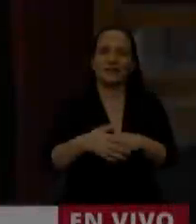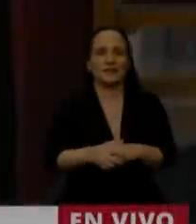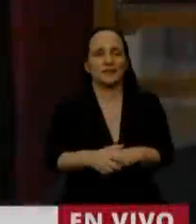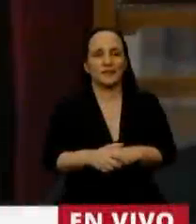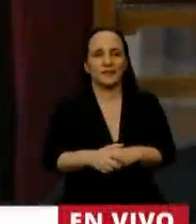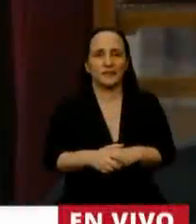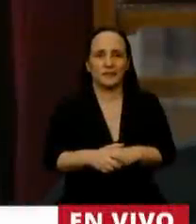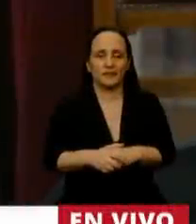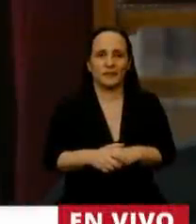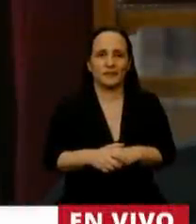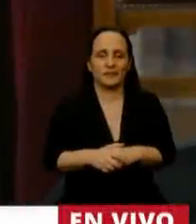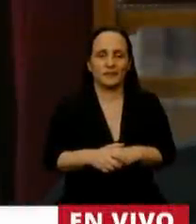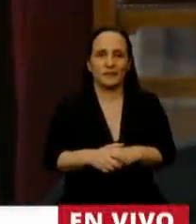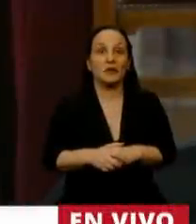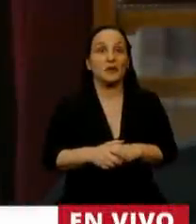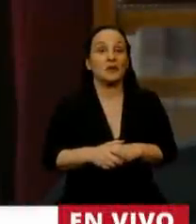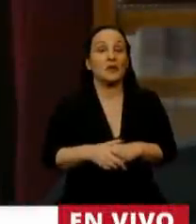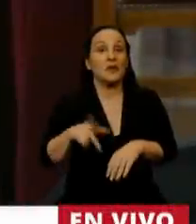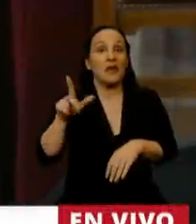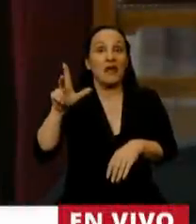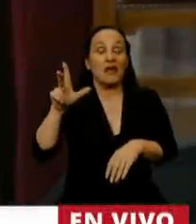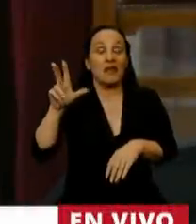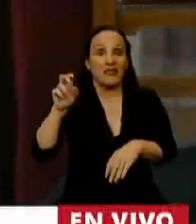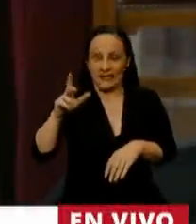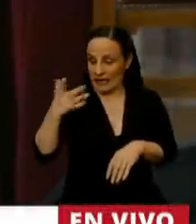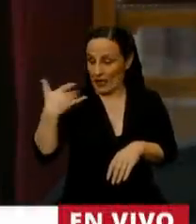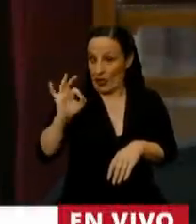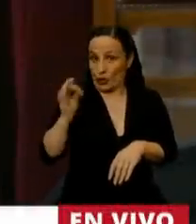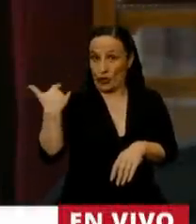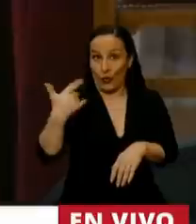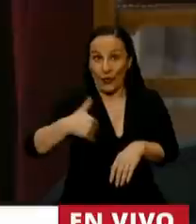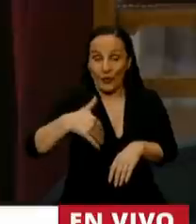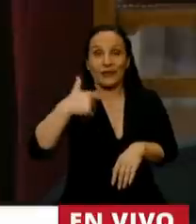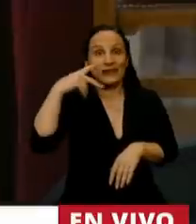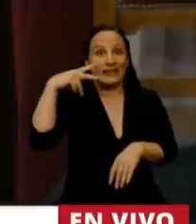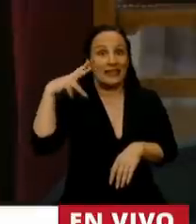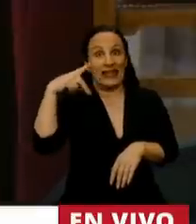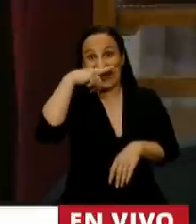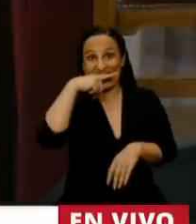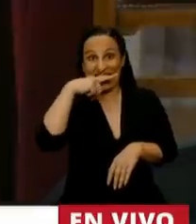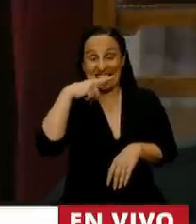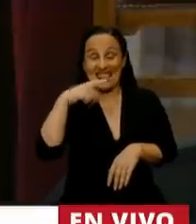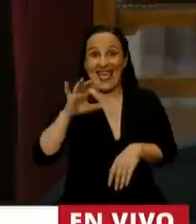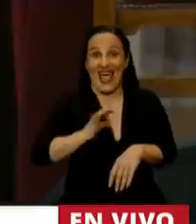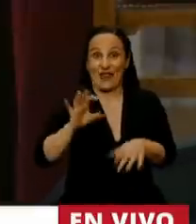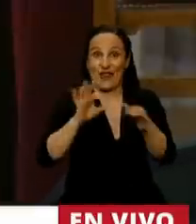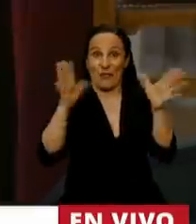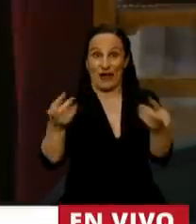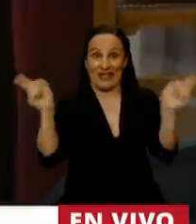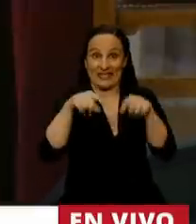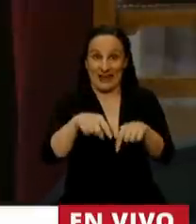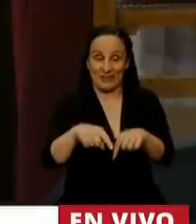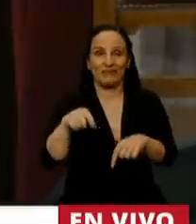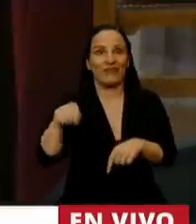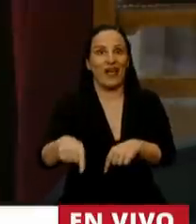En función de que el 30 de octubre se cumplen 37 años de la recuperación democrática, tiene la palabra el